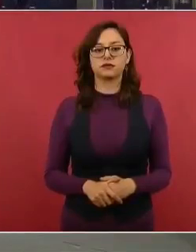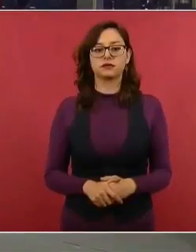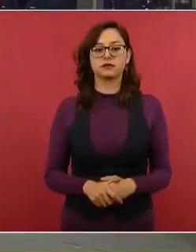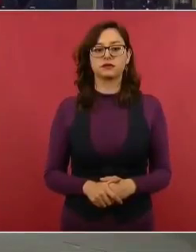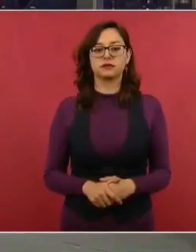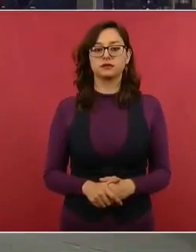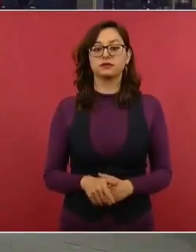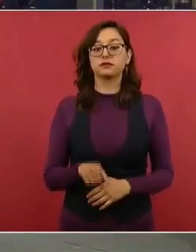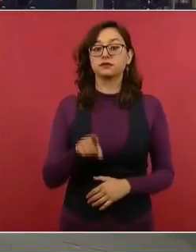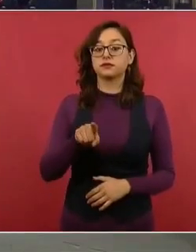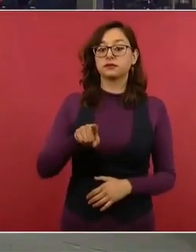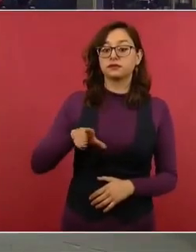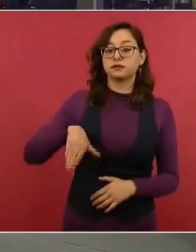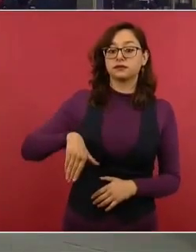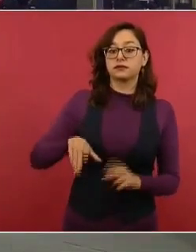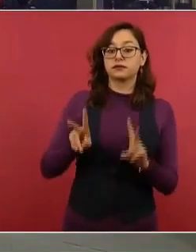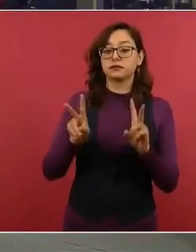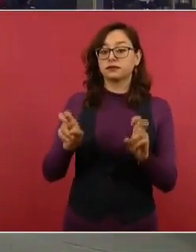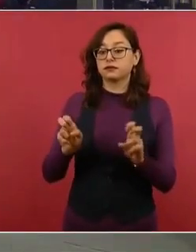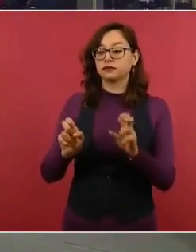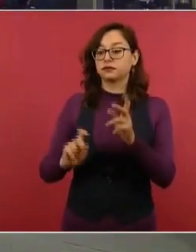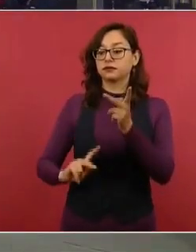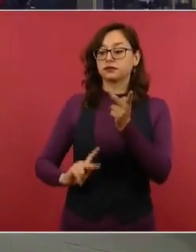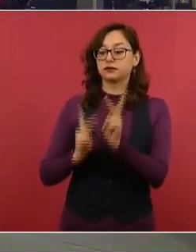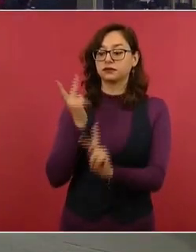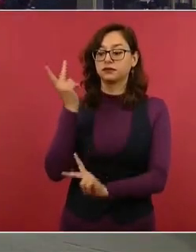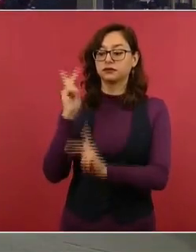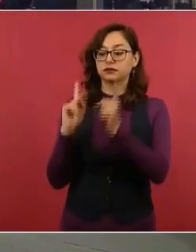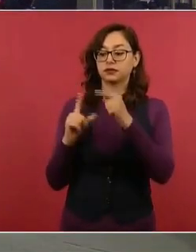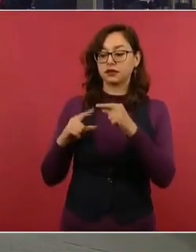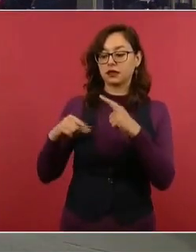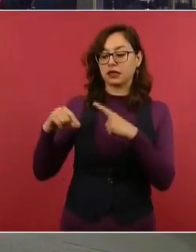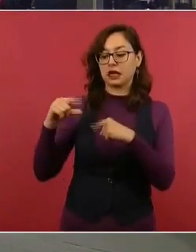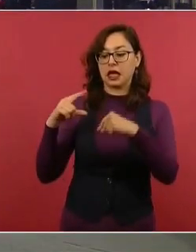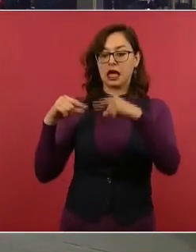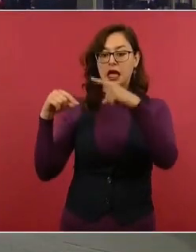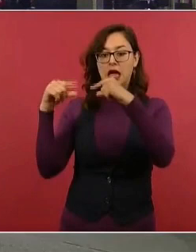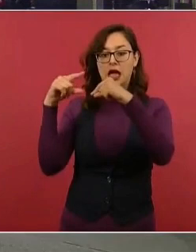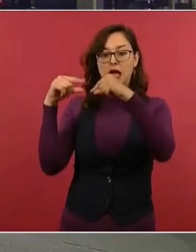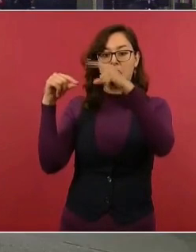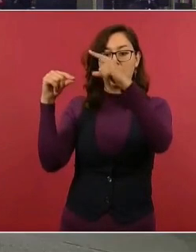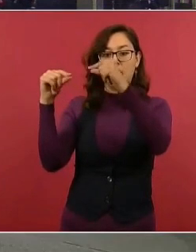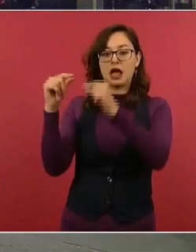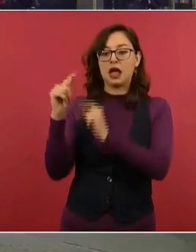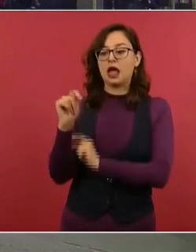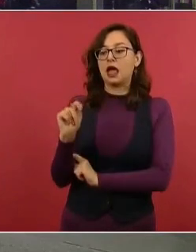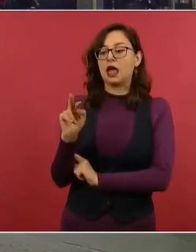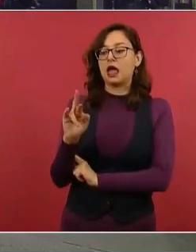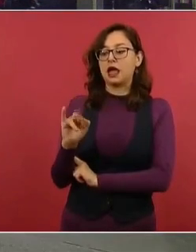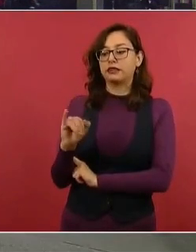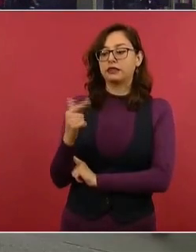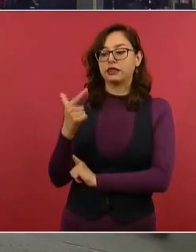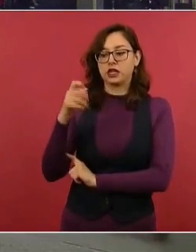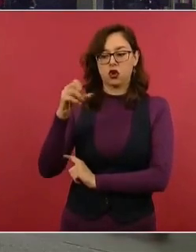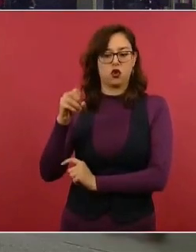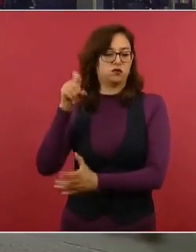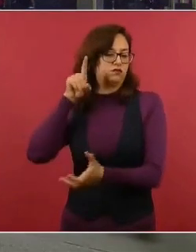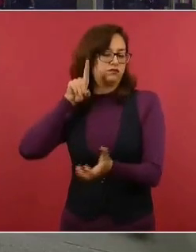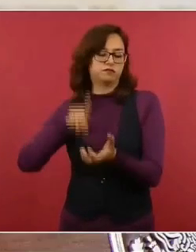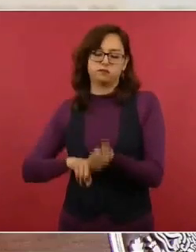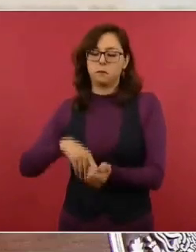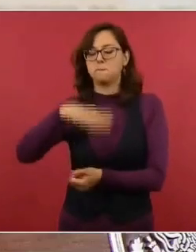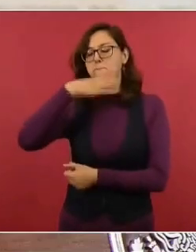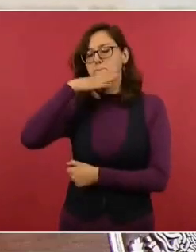El trigo que estabas mencionando va incluido en lo del maíz, frijol,